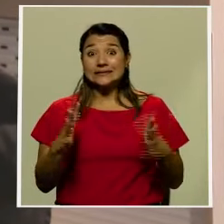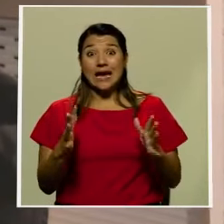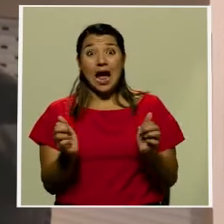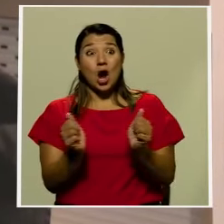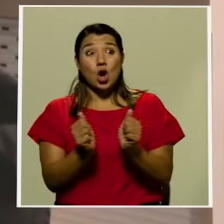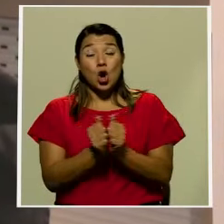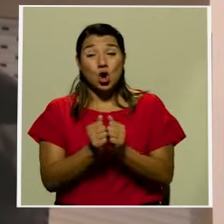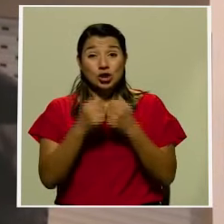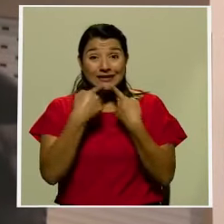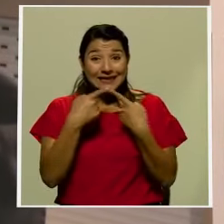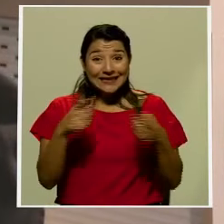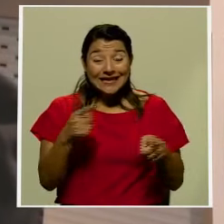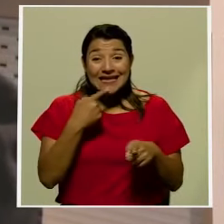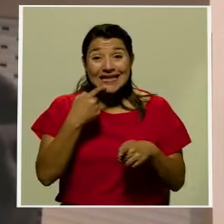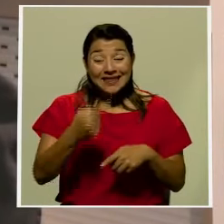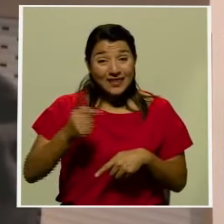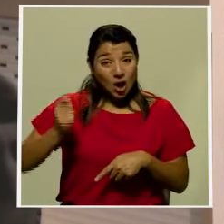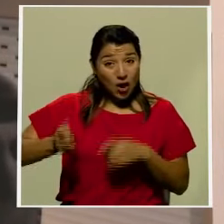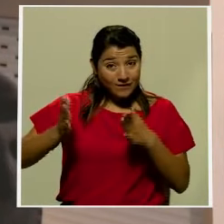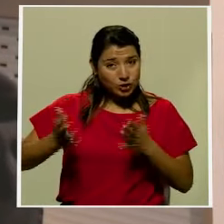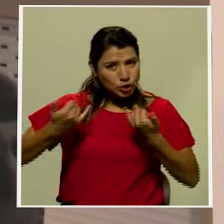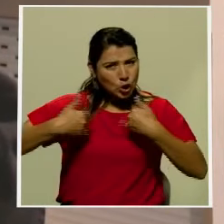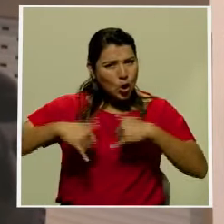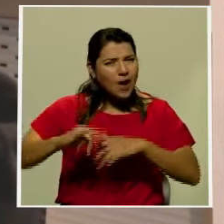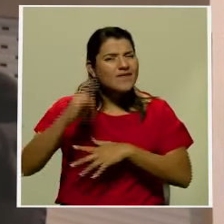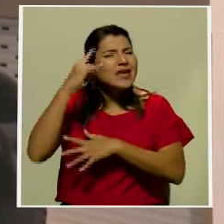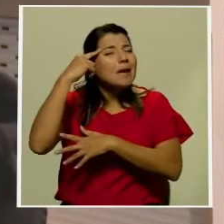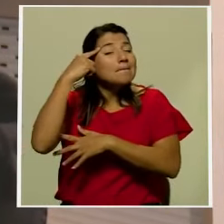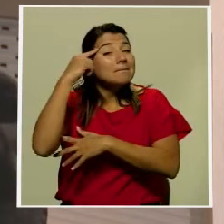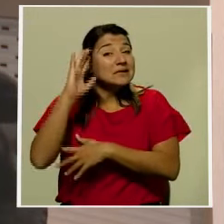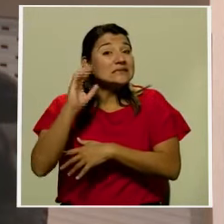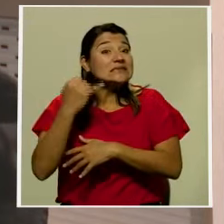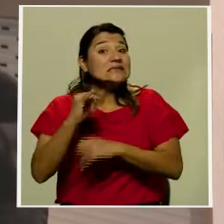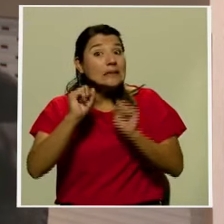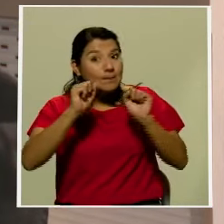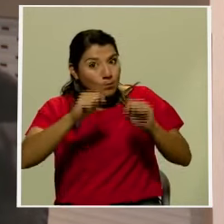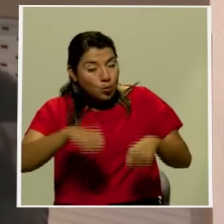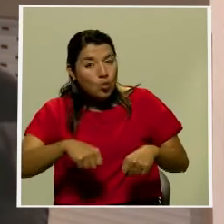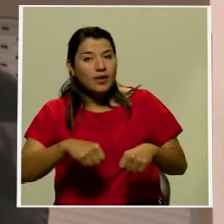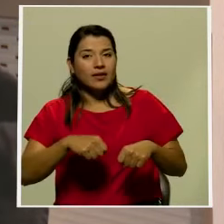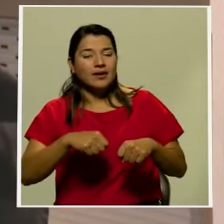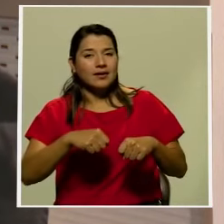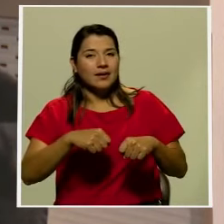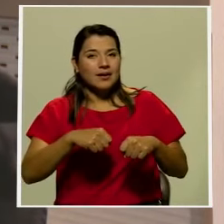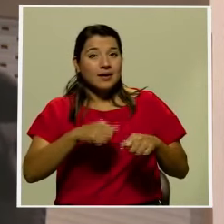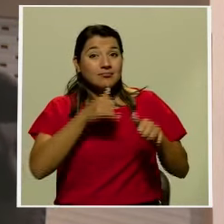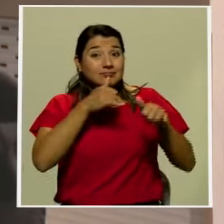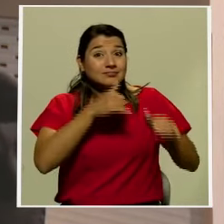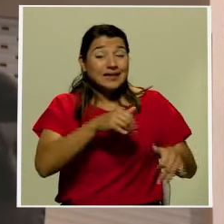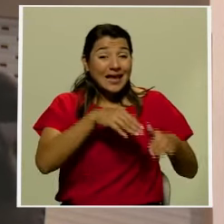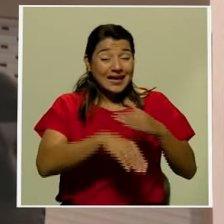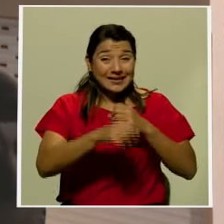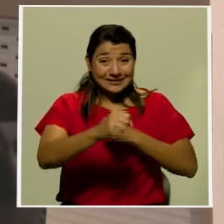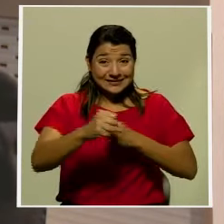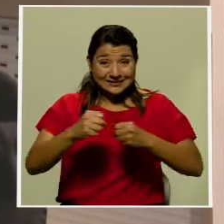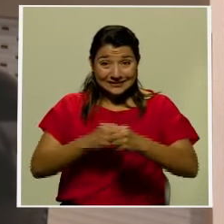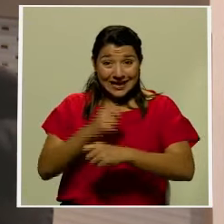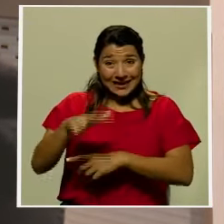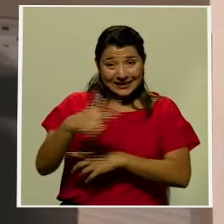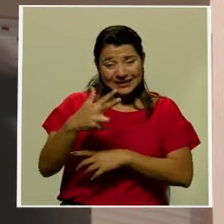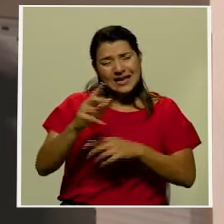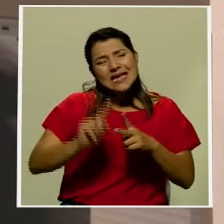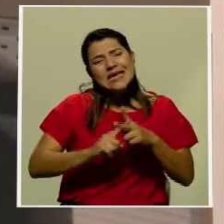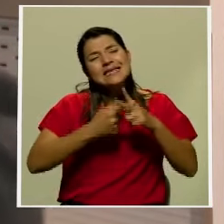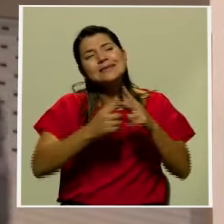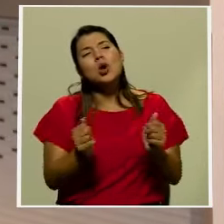abogado todavía mantienen la posibilidad de poder llevar este caso hasta la sala tercera iniciemos con el tema de la anulación de la